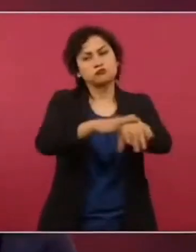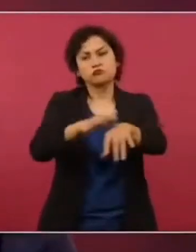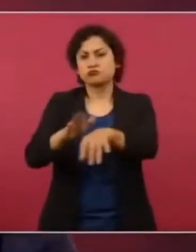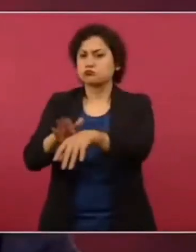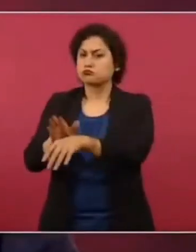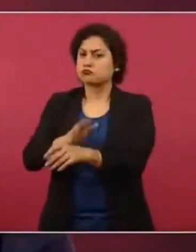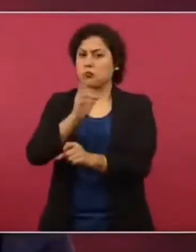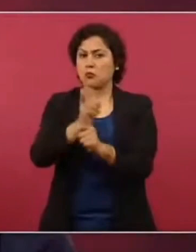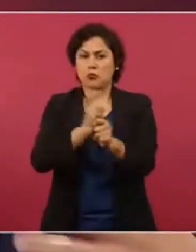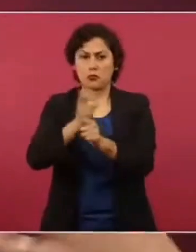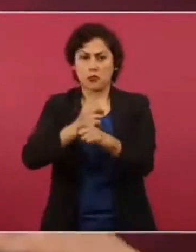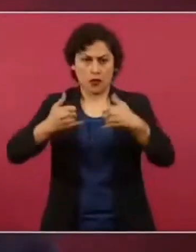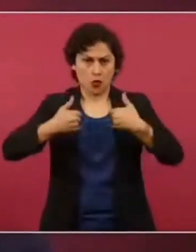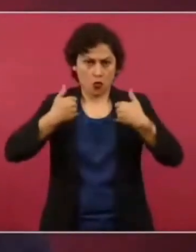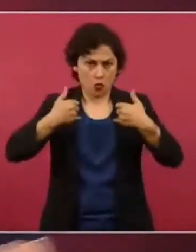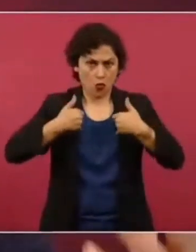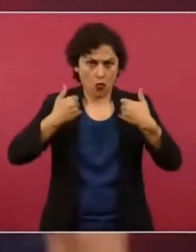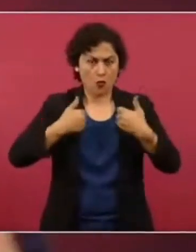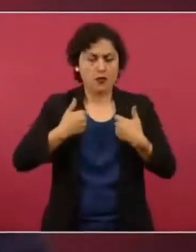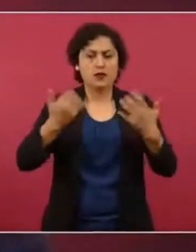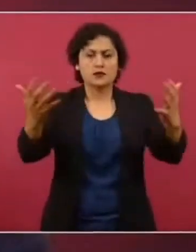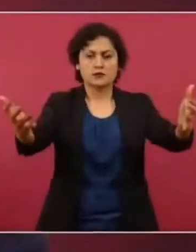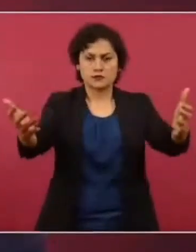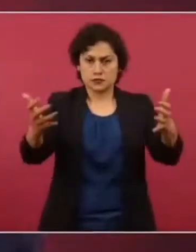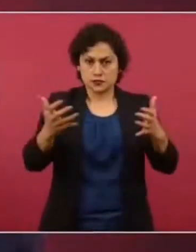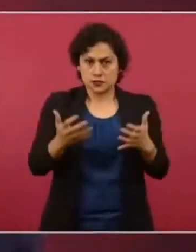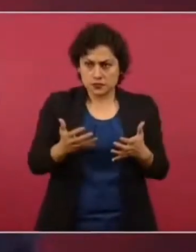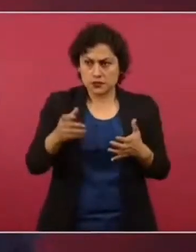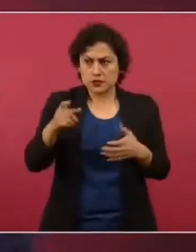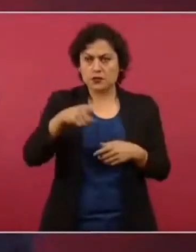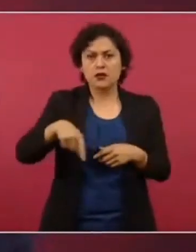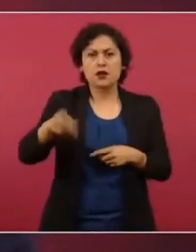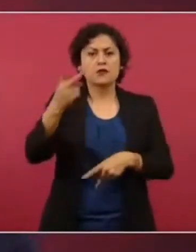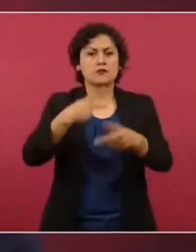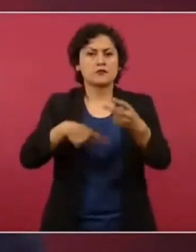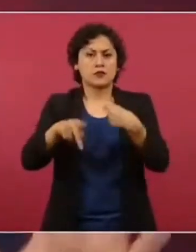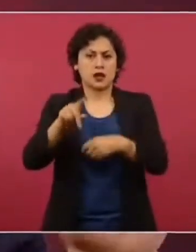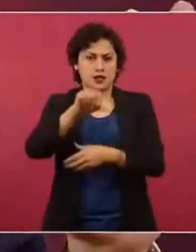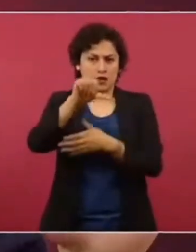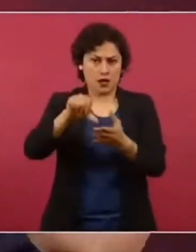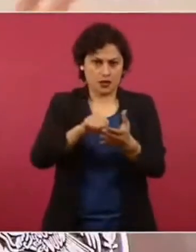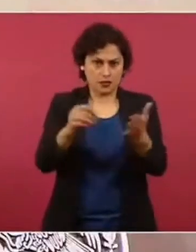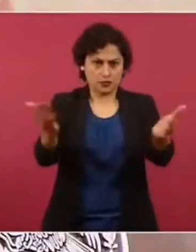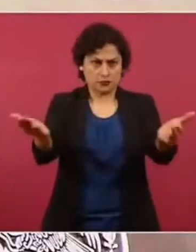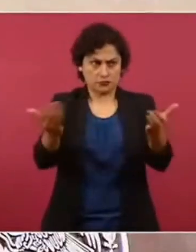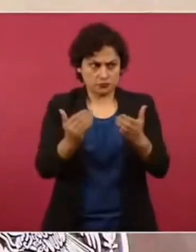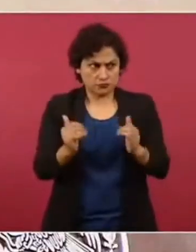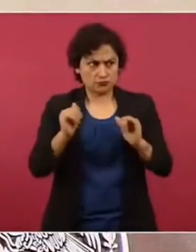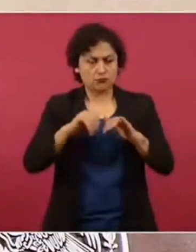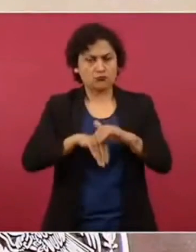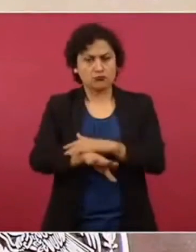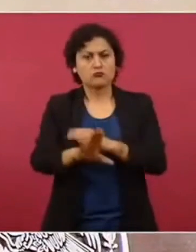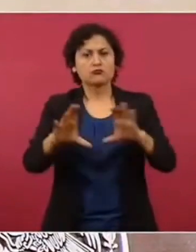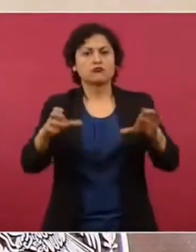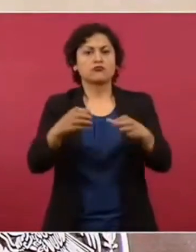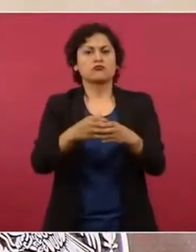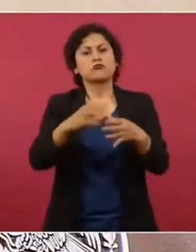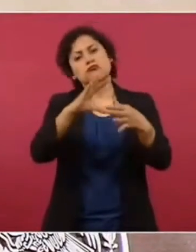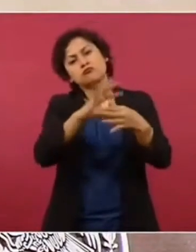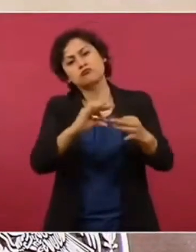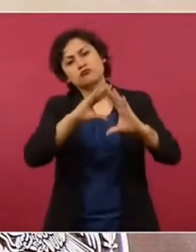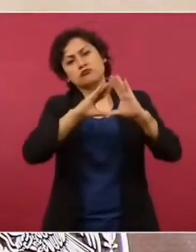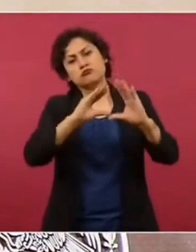hacen en el trabajo comunitario, se van identificando jóvenes que acuden a las unidades para aprender sobre cinco temas.